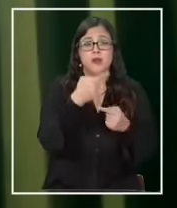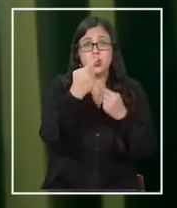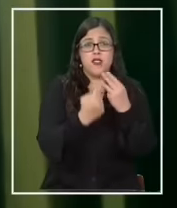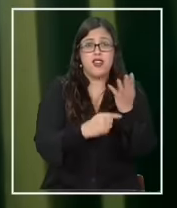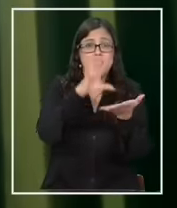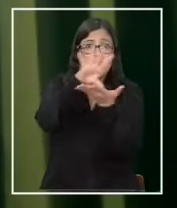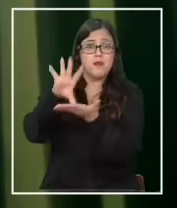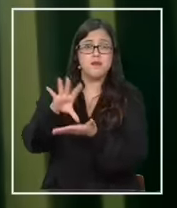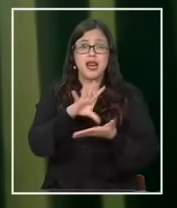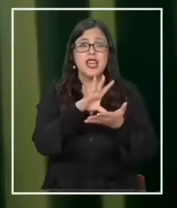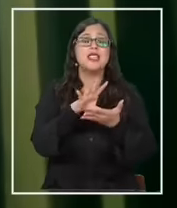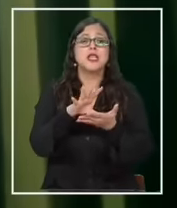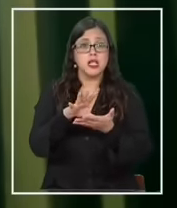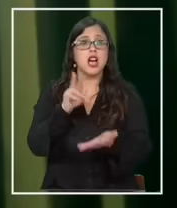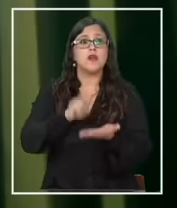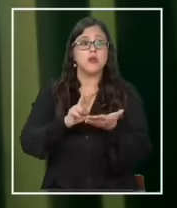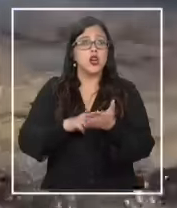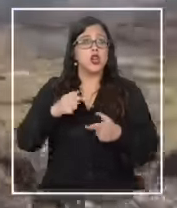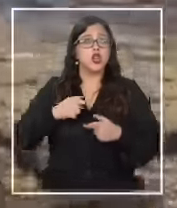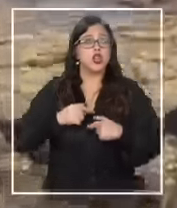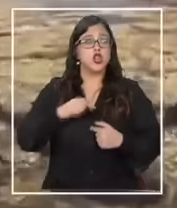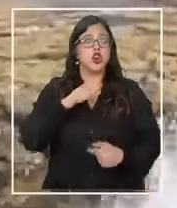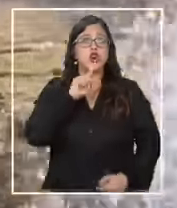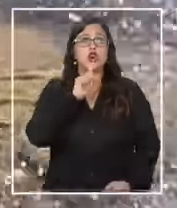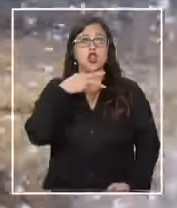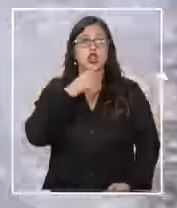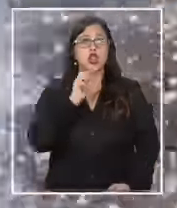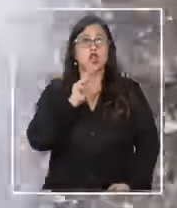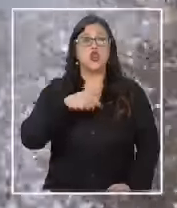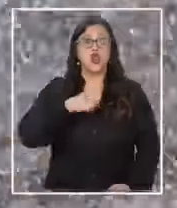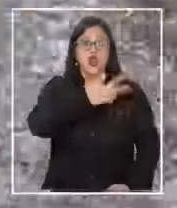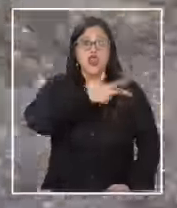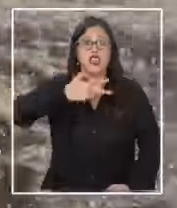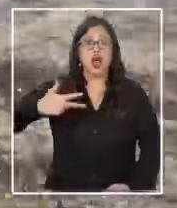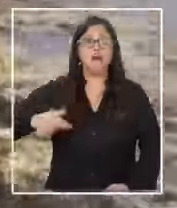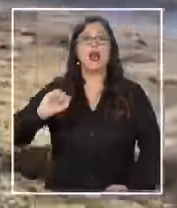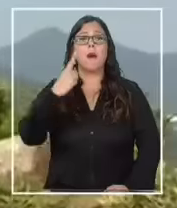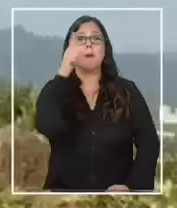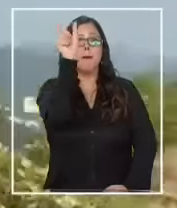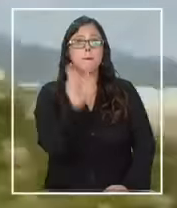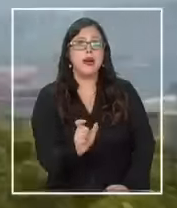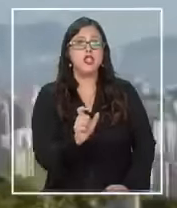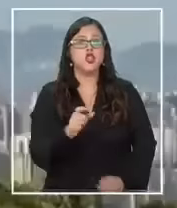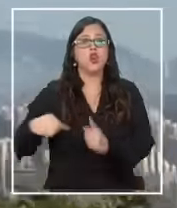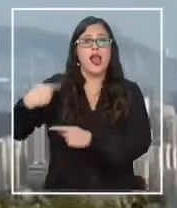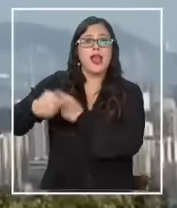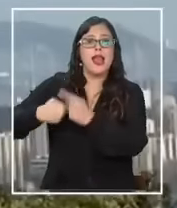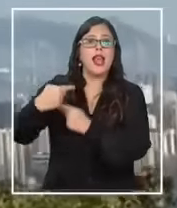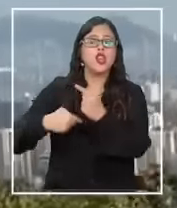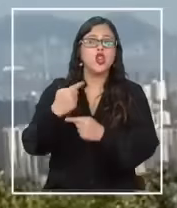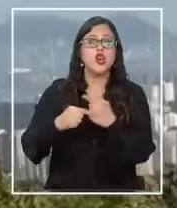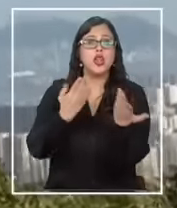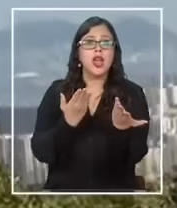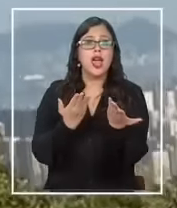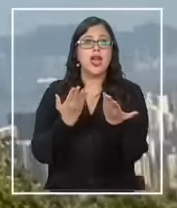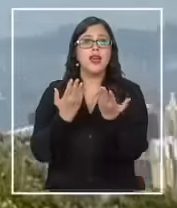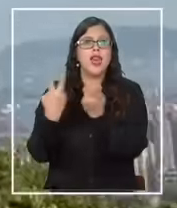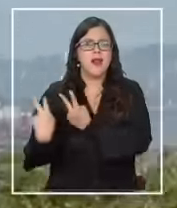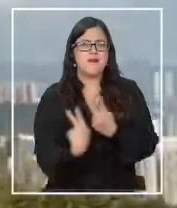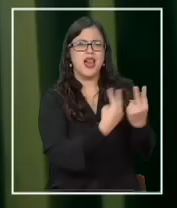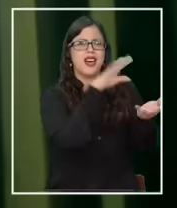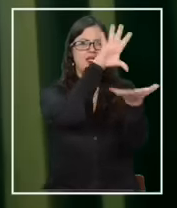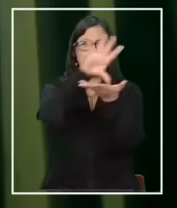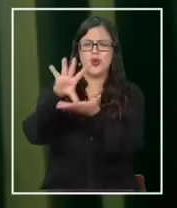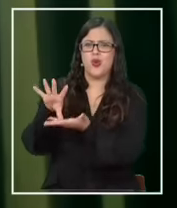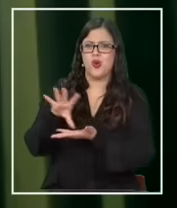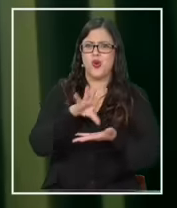mi nombre es Thor Pedersen soy de Dinamarca me convertí en la primera persona en la historia en visitar todos los países